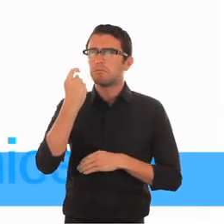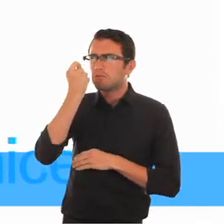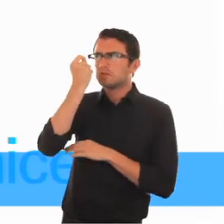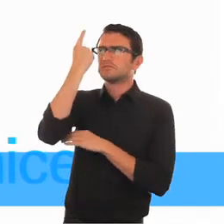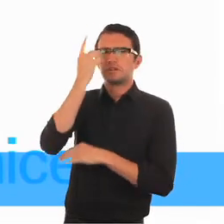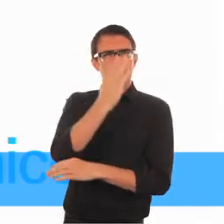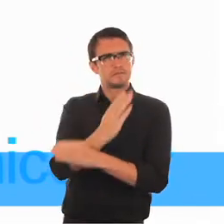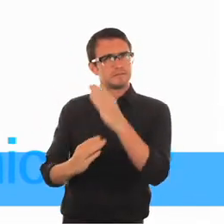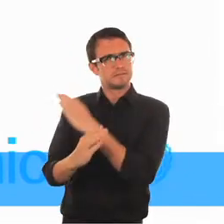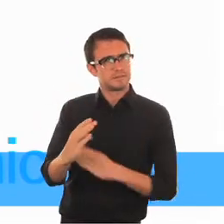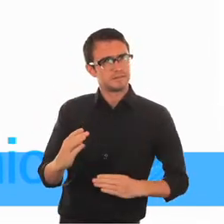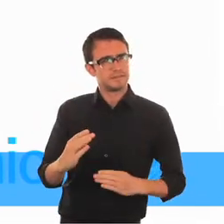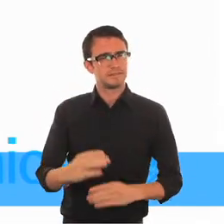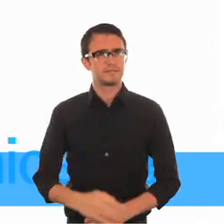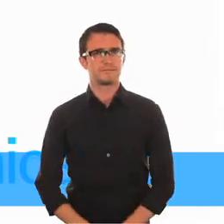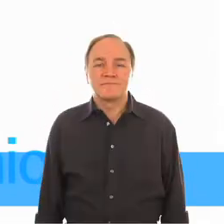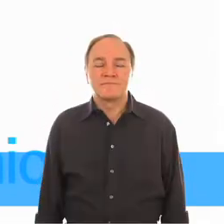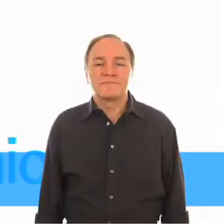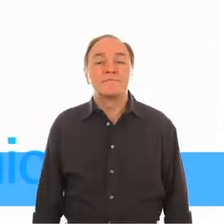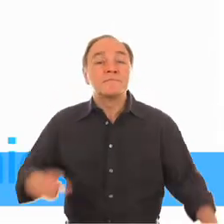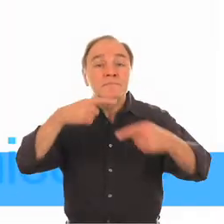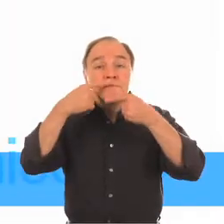Módulo 1. Cómo entender la discapacidad